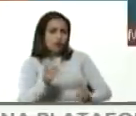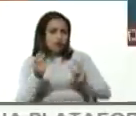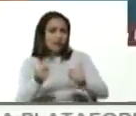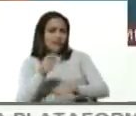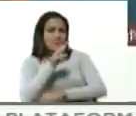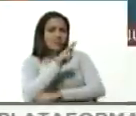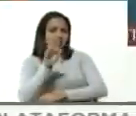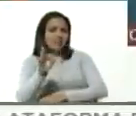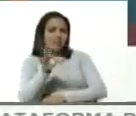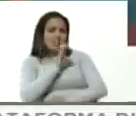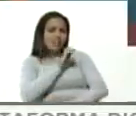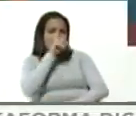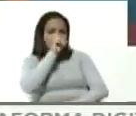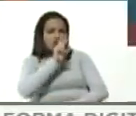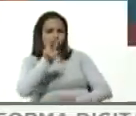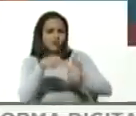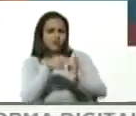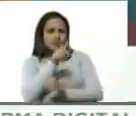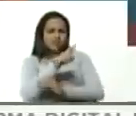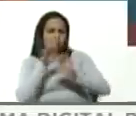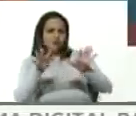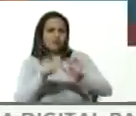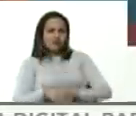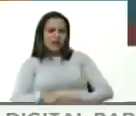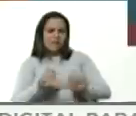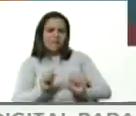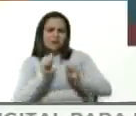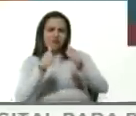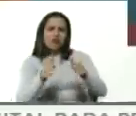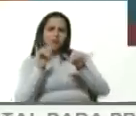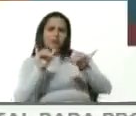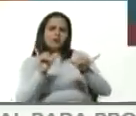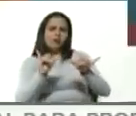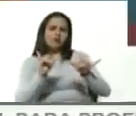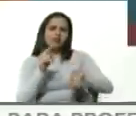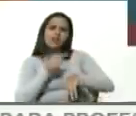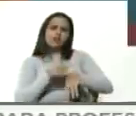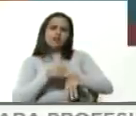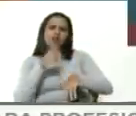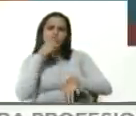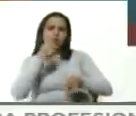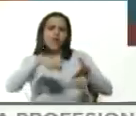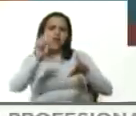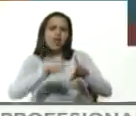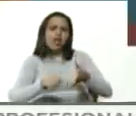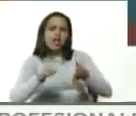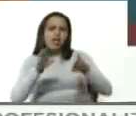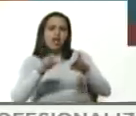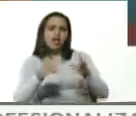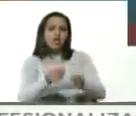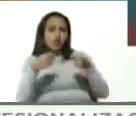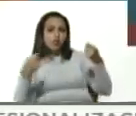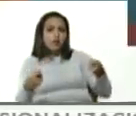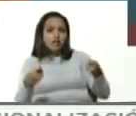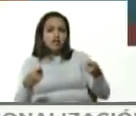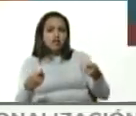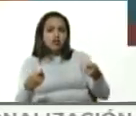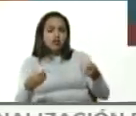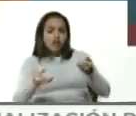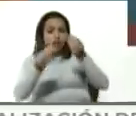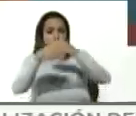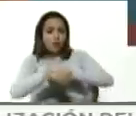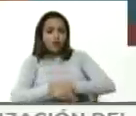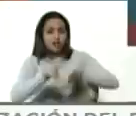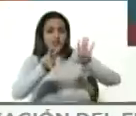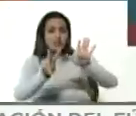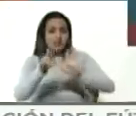de enero del año 2019 eso se activó en el momento en que no firmaron el documento de diálogo en Santo Domingo el 7